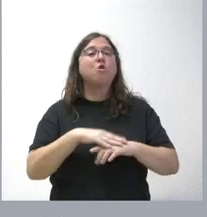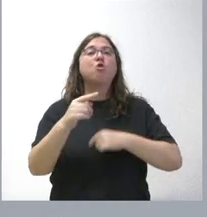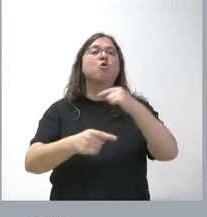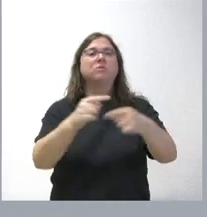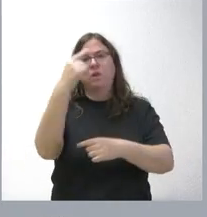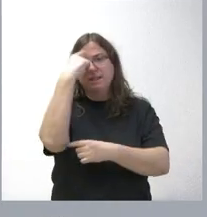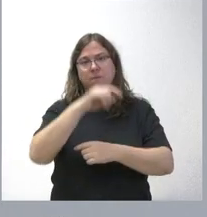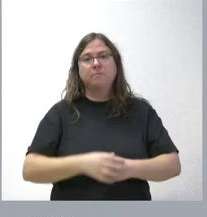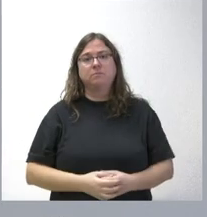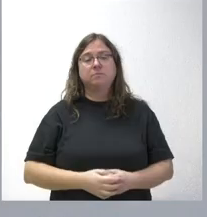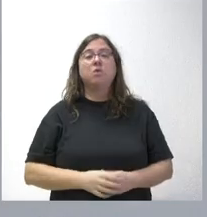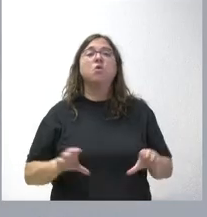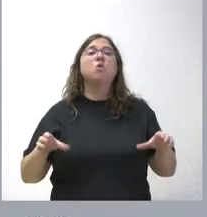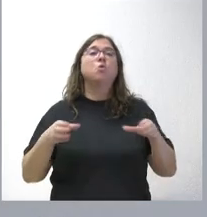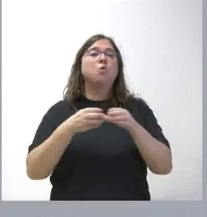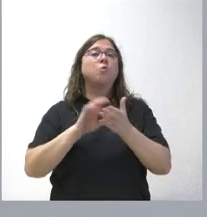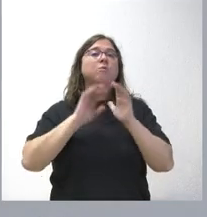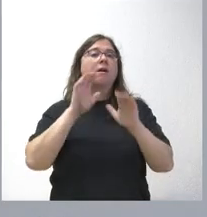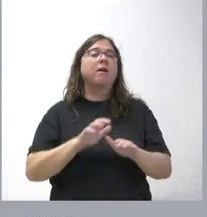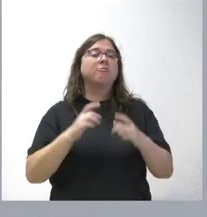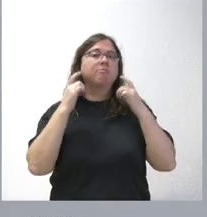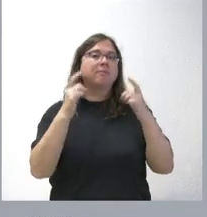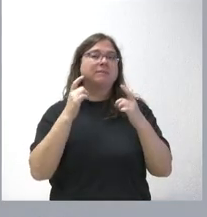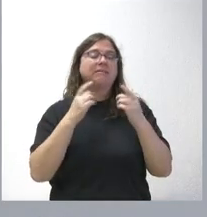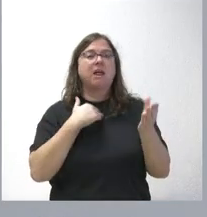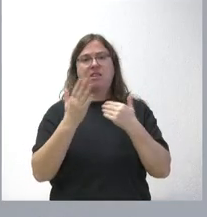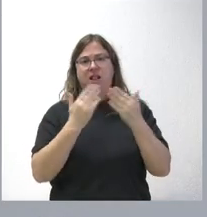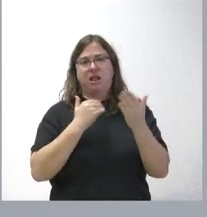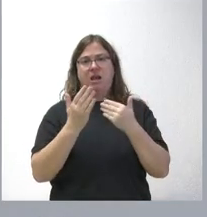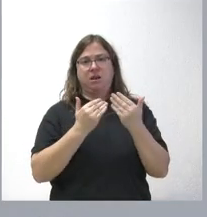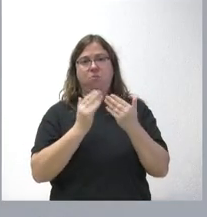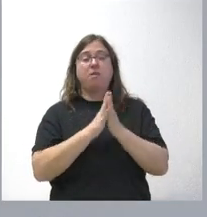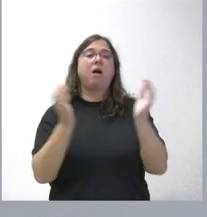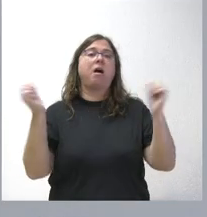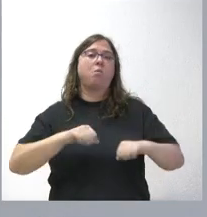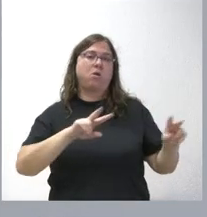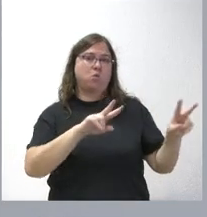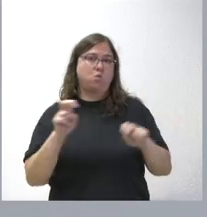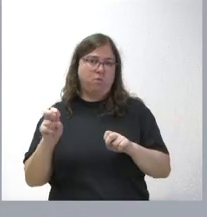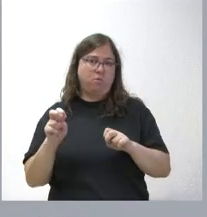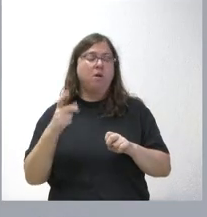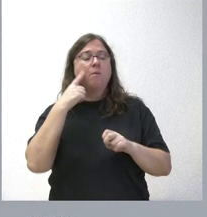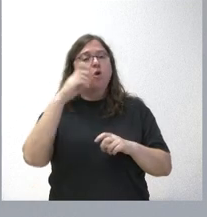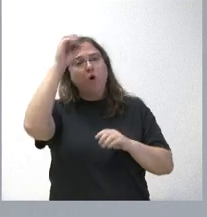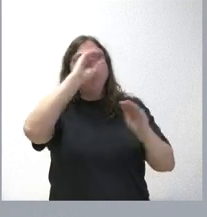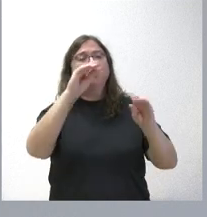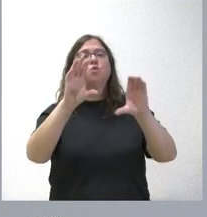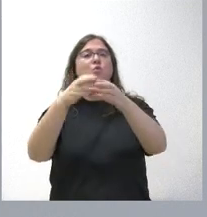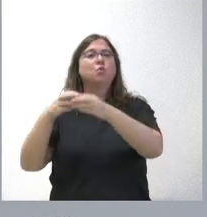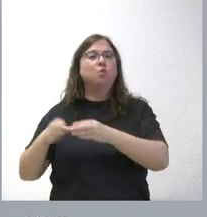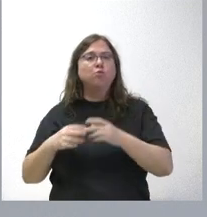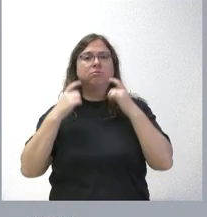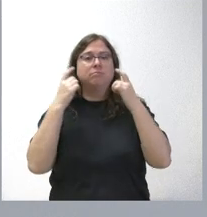conocemos. Y la Junta de Castellón intentará seguir el diálogo para un nuevo acuerdo. Escucharemos cuáles son las posiciones de los grupos e